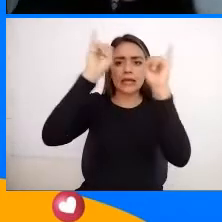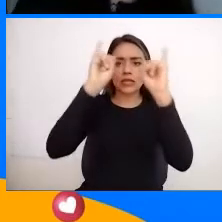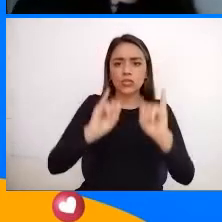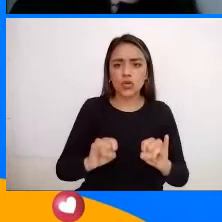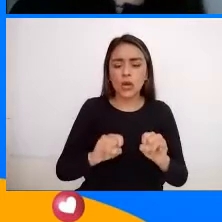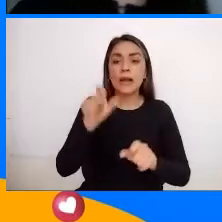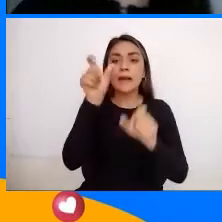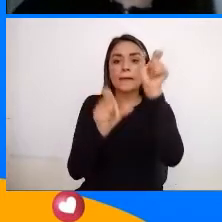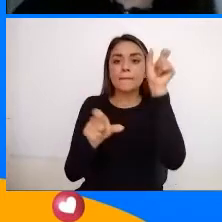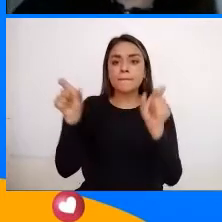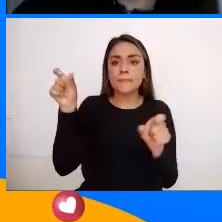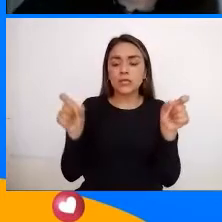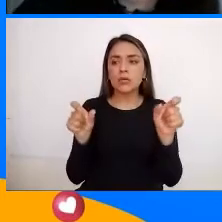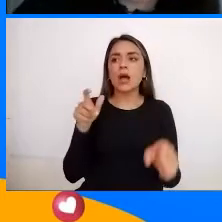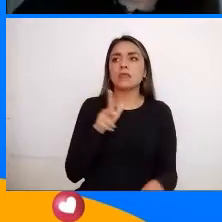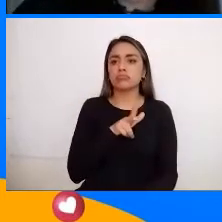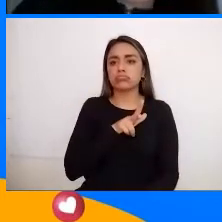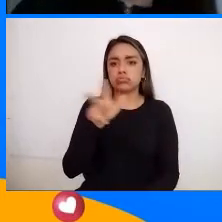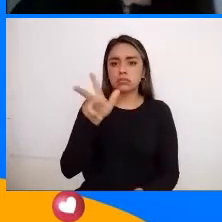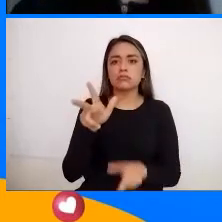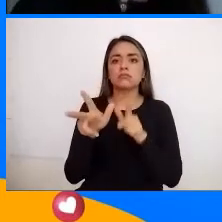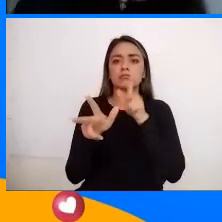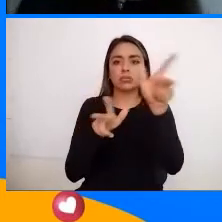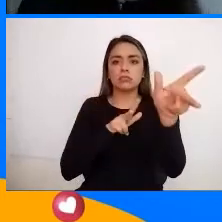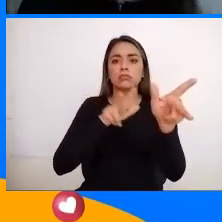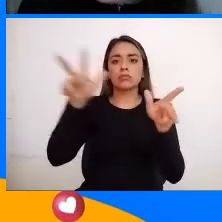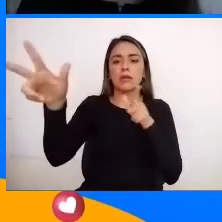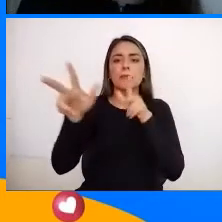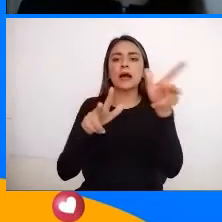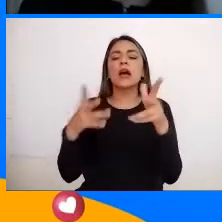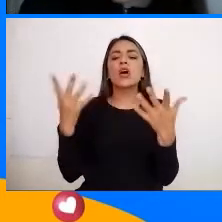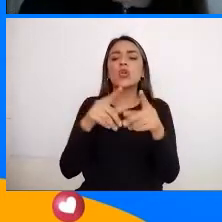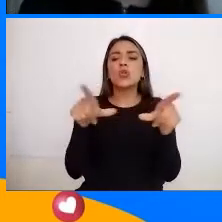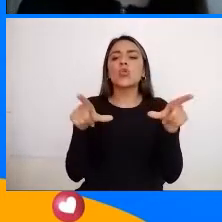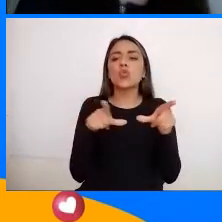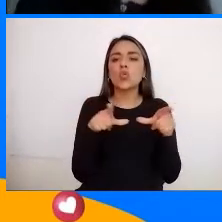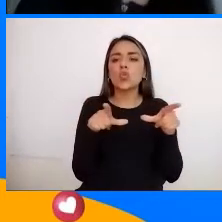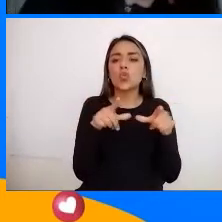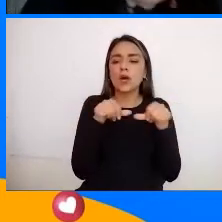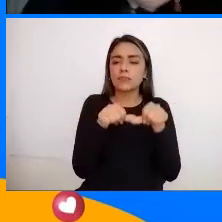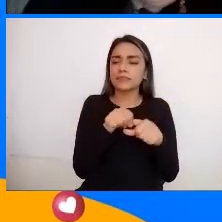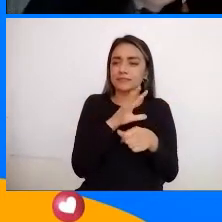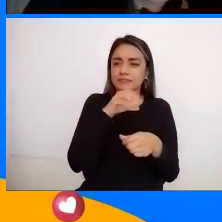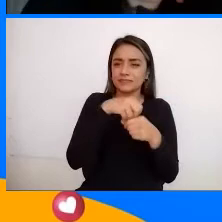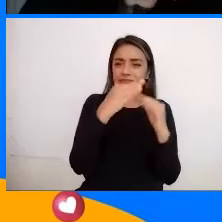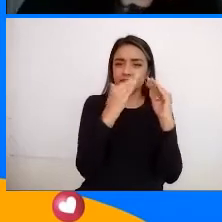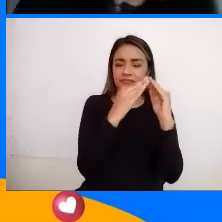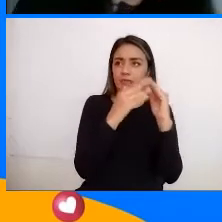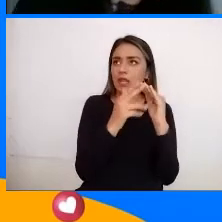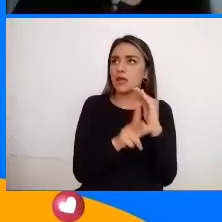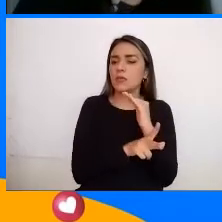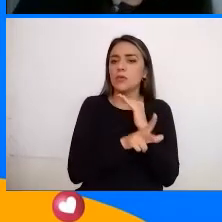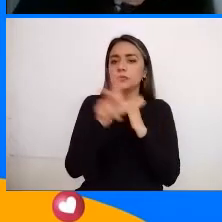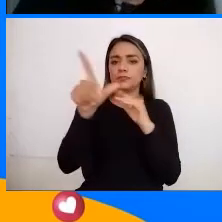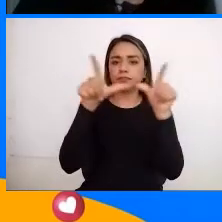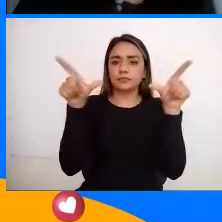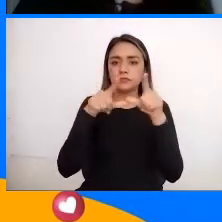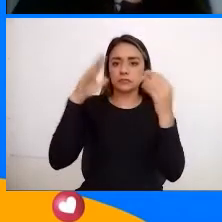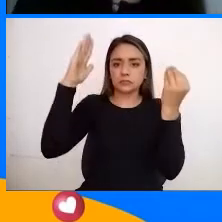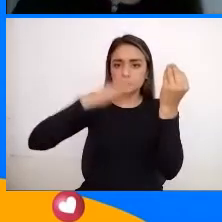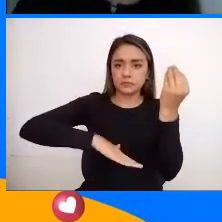gente Se desplazaba ¿Cierto? Desde sus lugares De residencia Hacia esos lugares De adoración